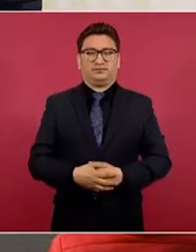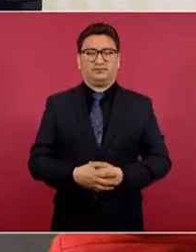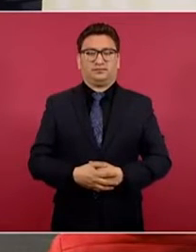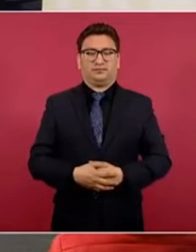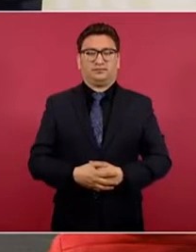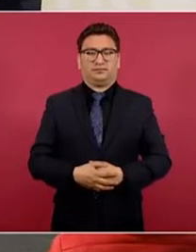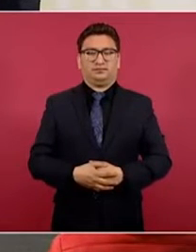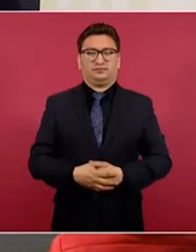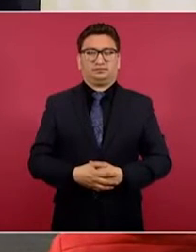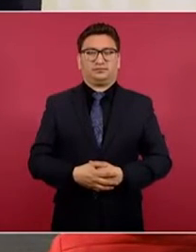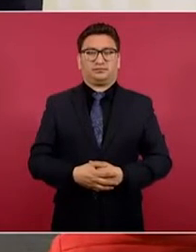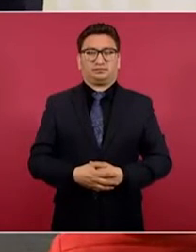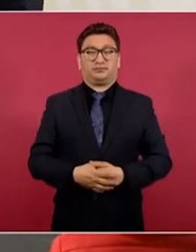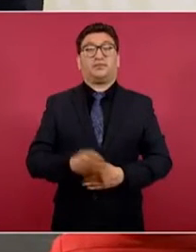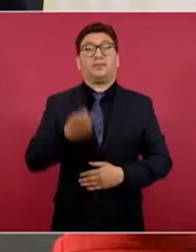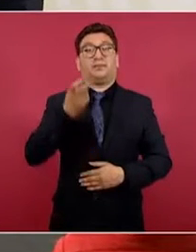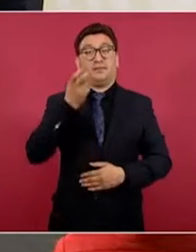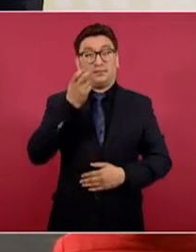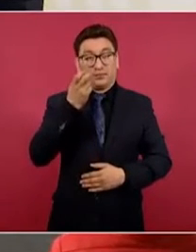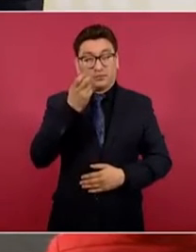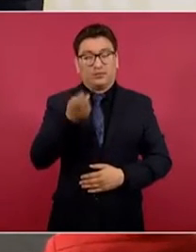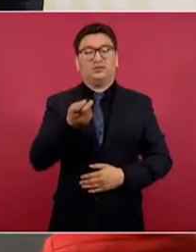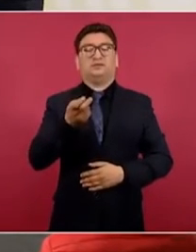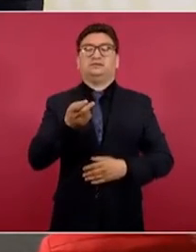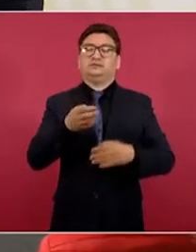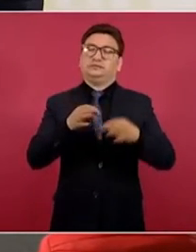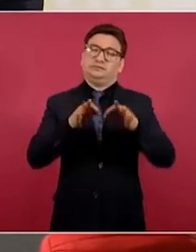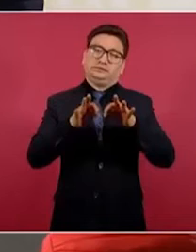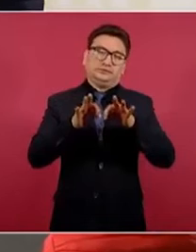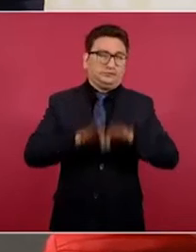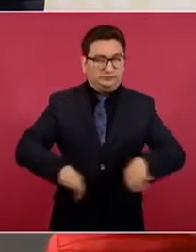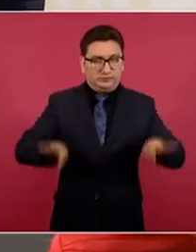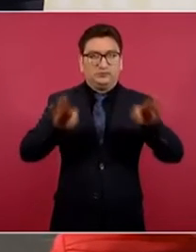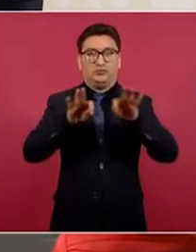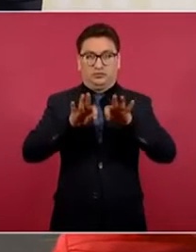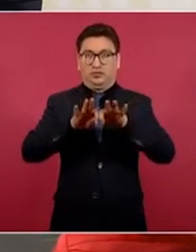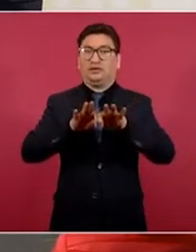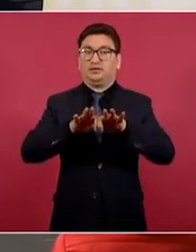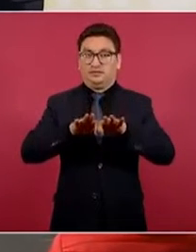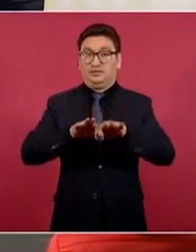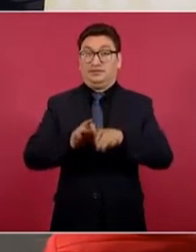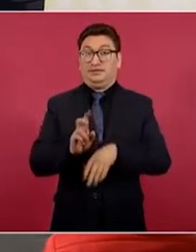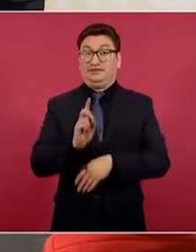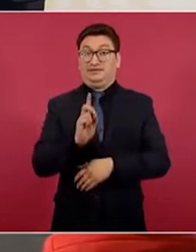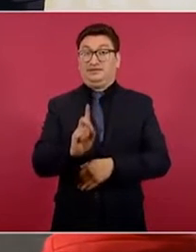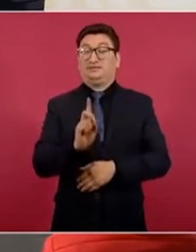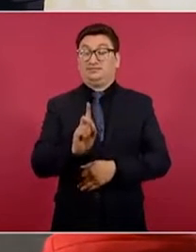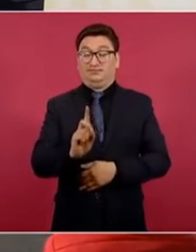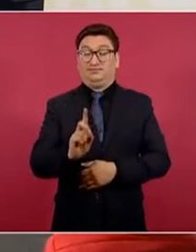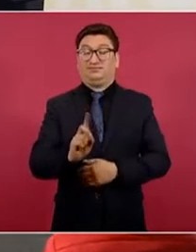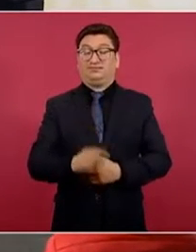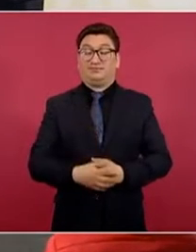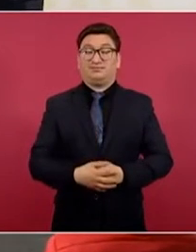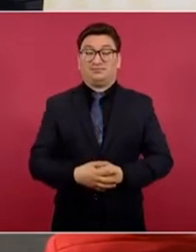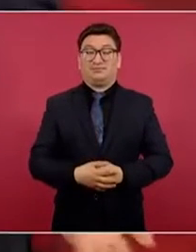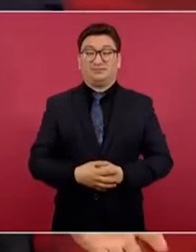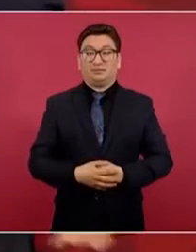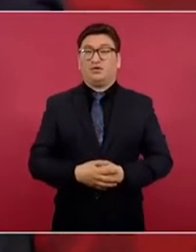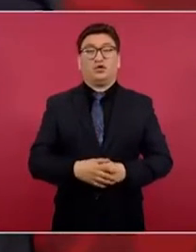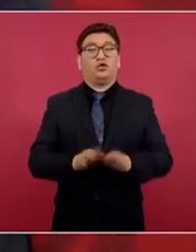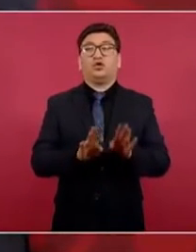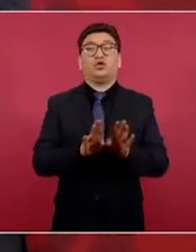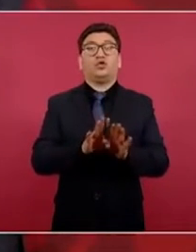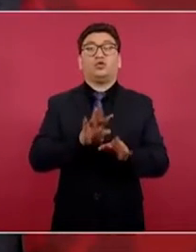Por eso va a ser muy importante lo del domingo, cómo van a